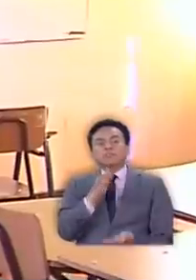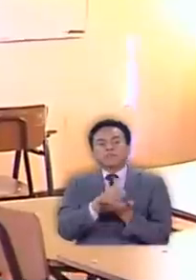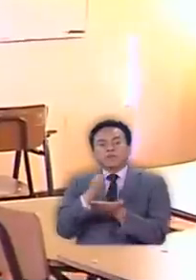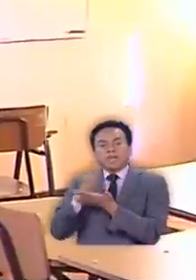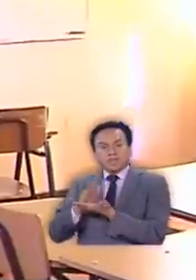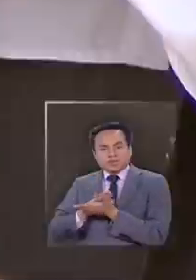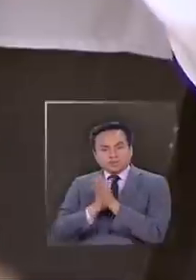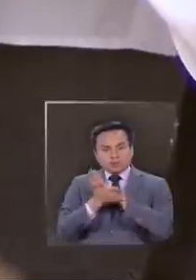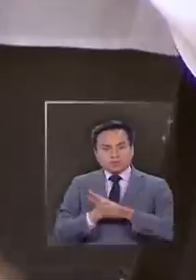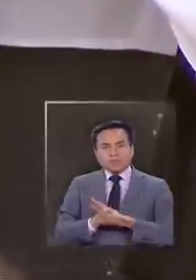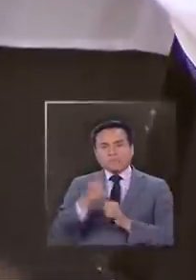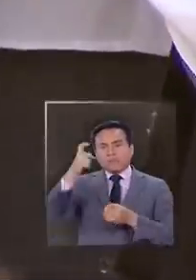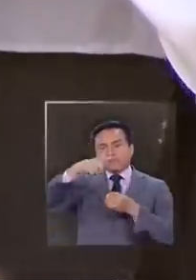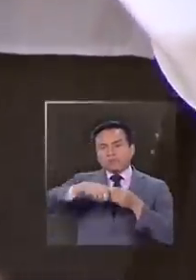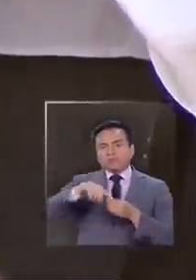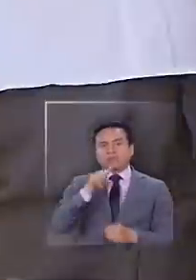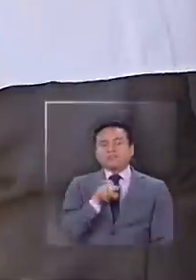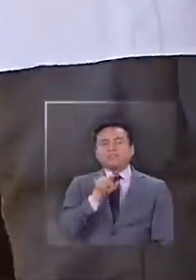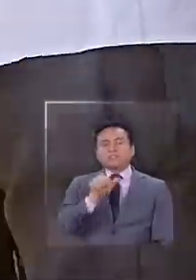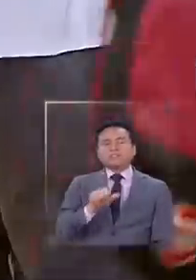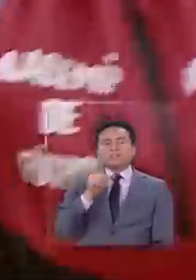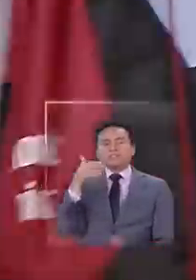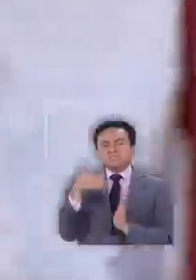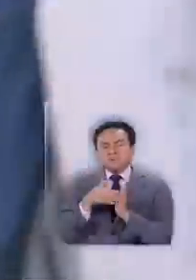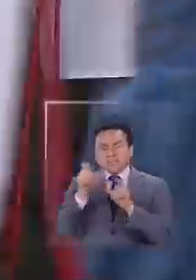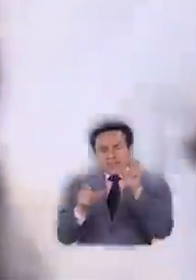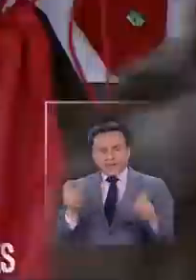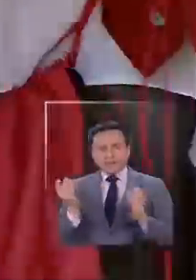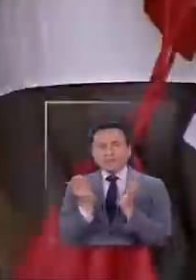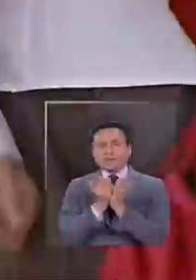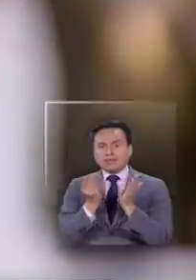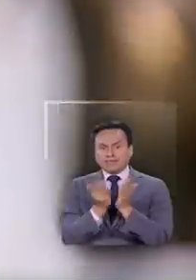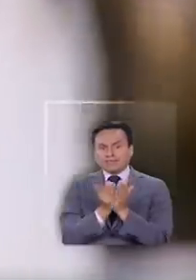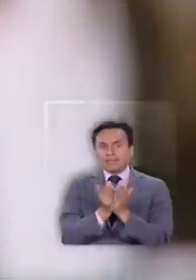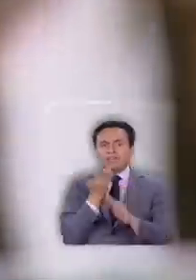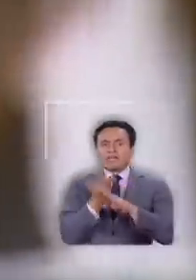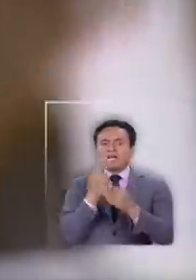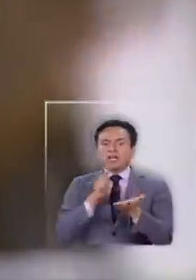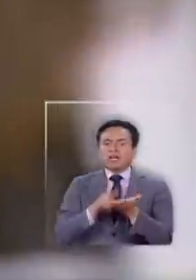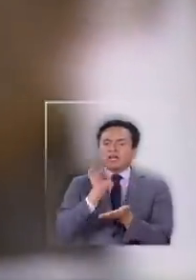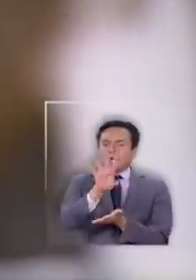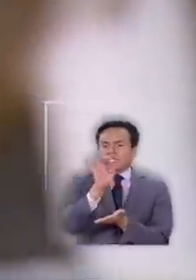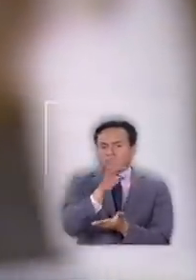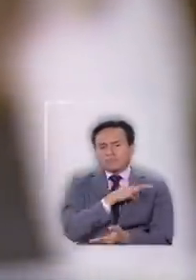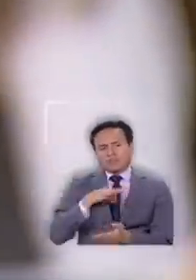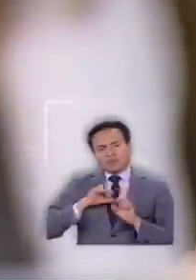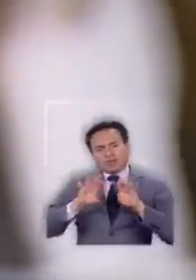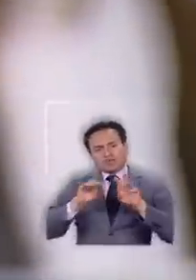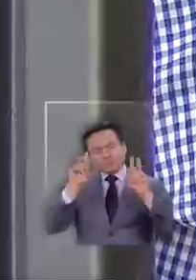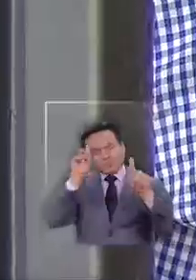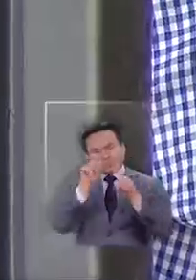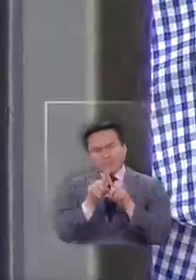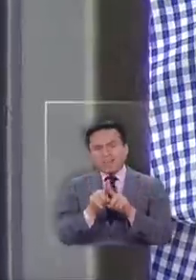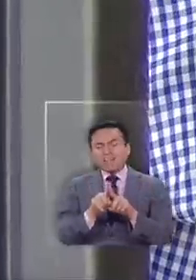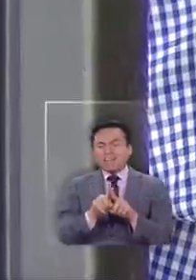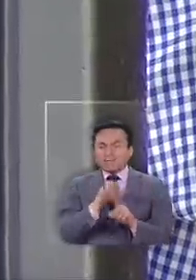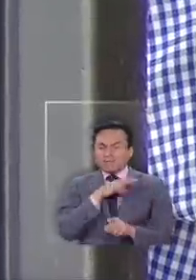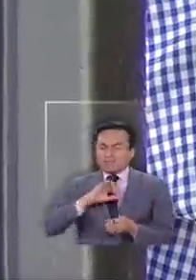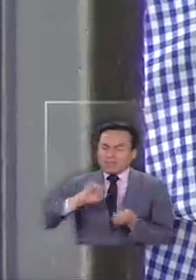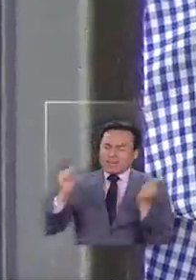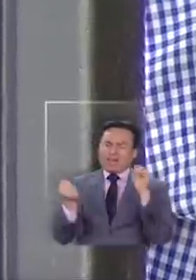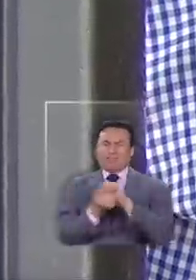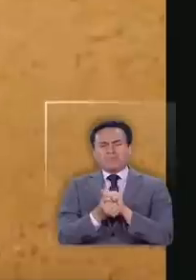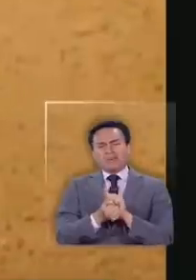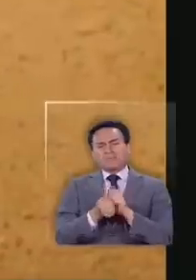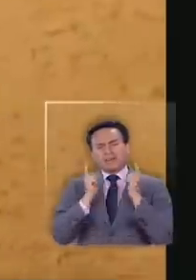educativos, con una matrícula de 116.000 estudiantes, elevaron carta al Ministerio de Educación a objeto de que la cartera revierta